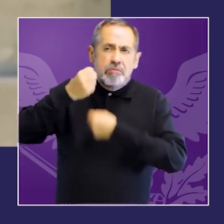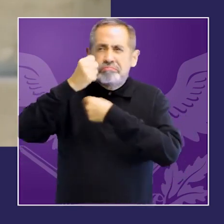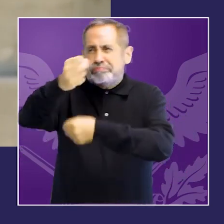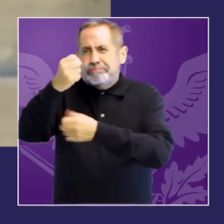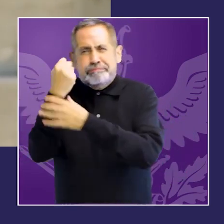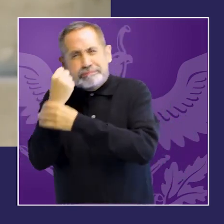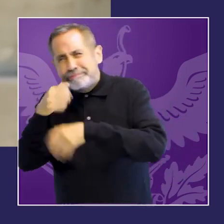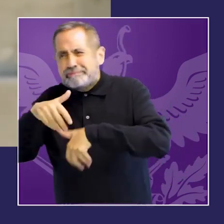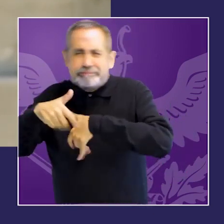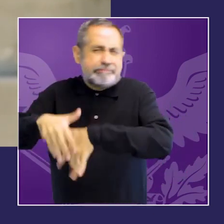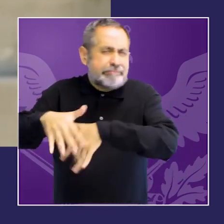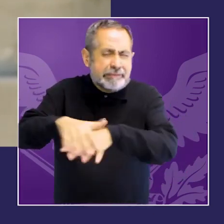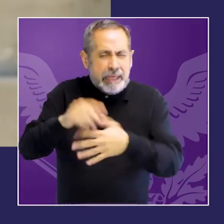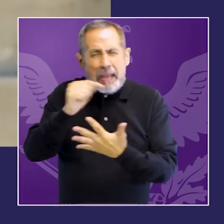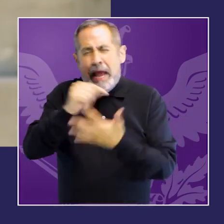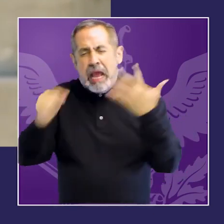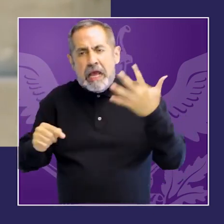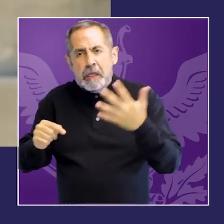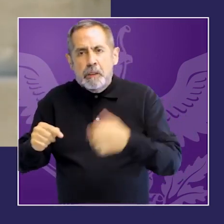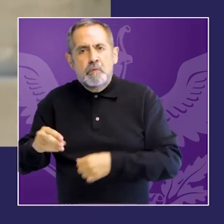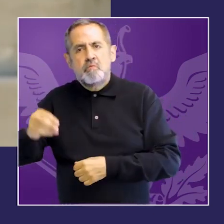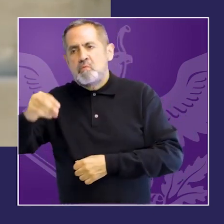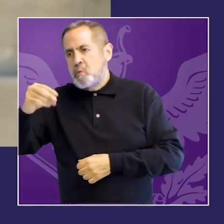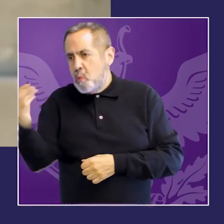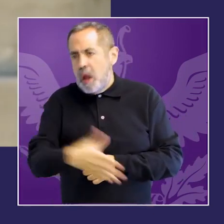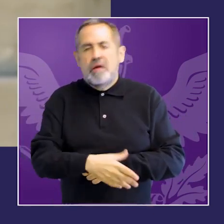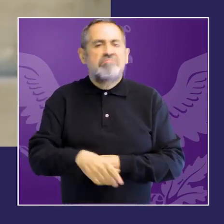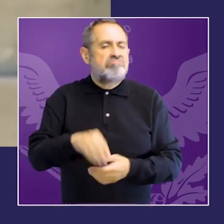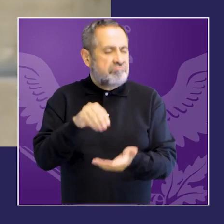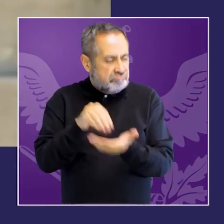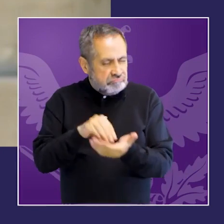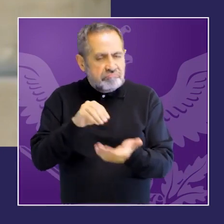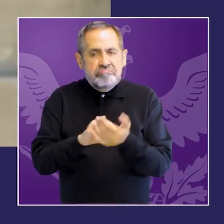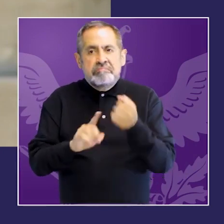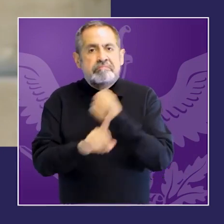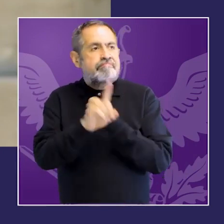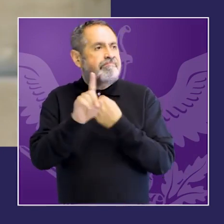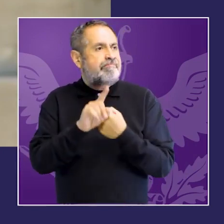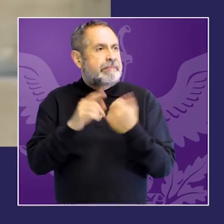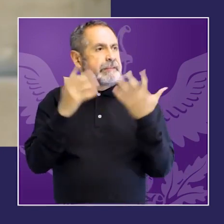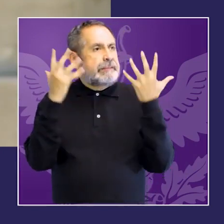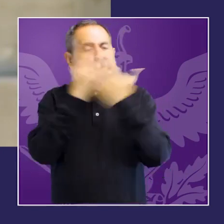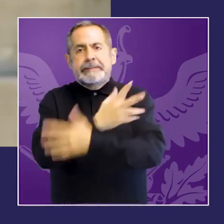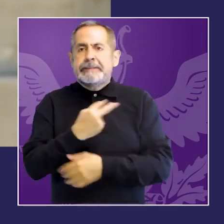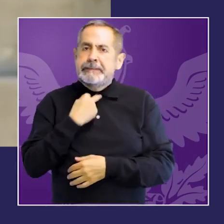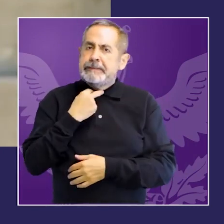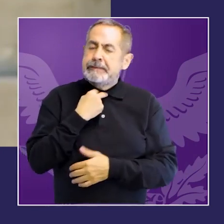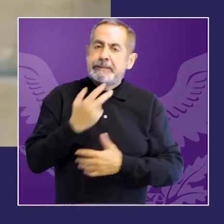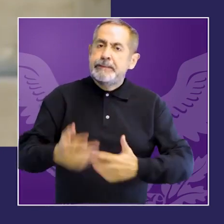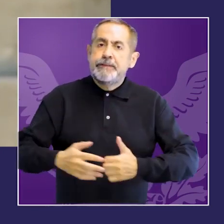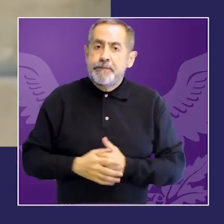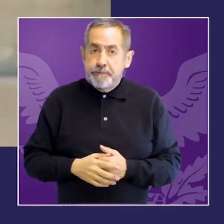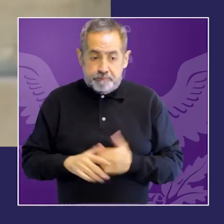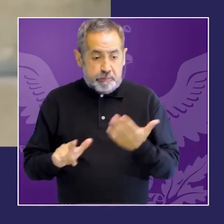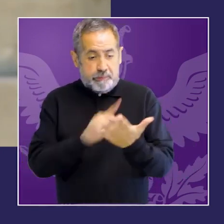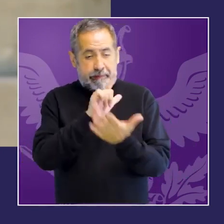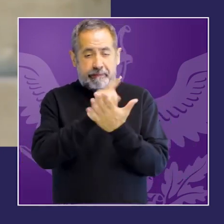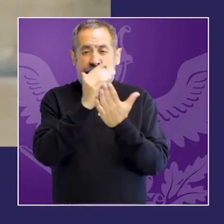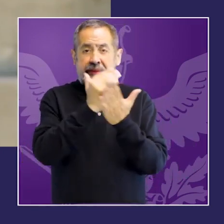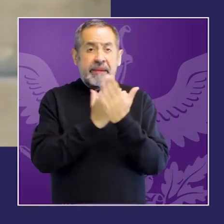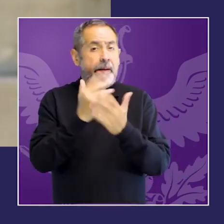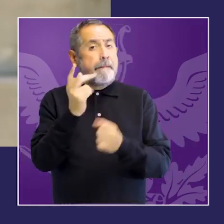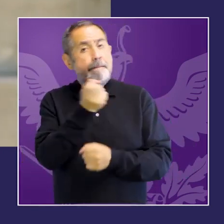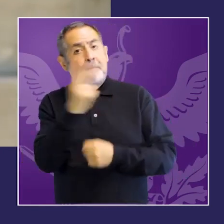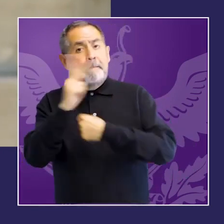de producción latinoamericana, de producción académica y feminista latinoamericana. La tendencia ampliamente